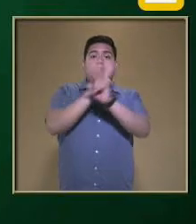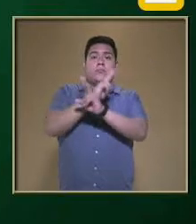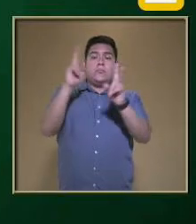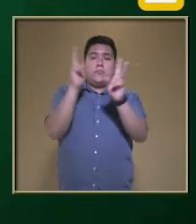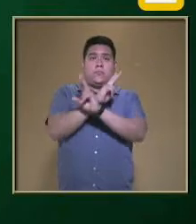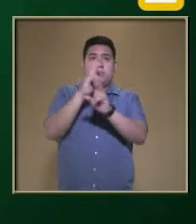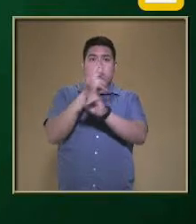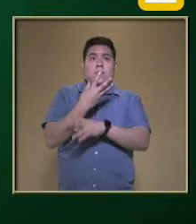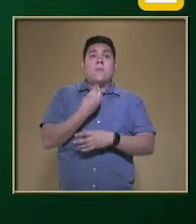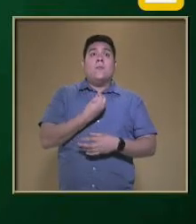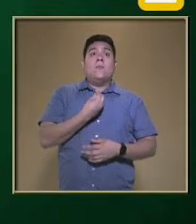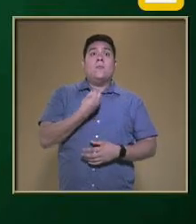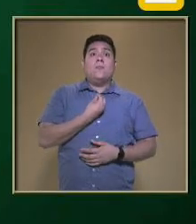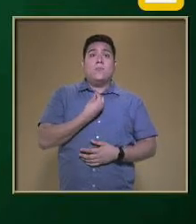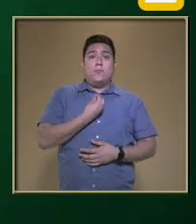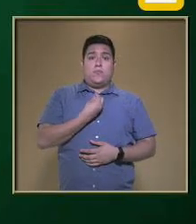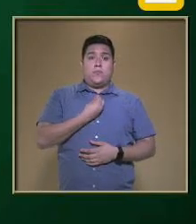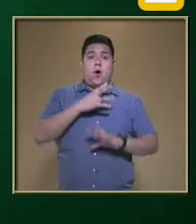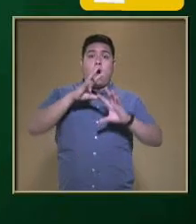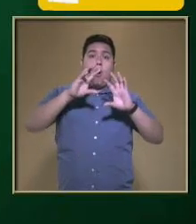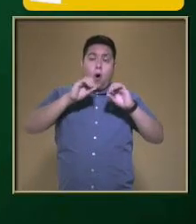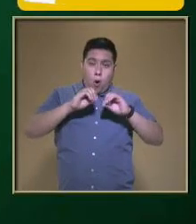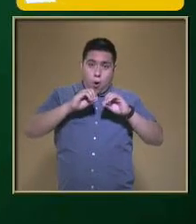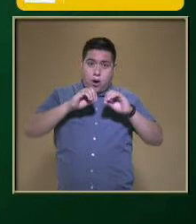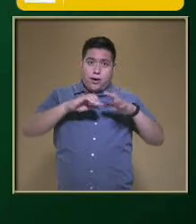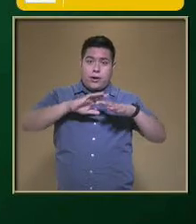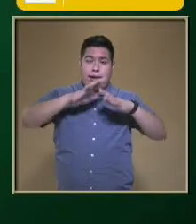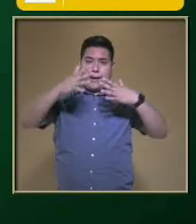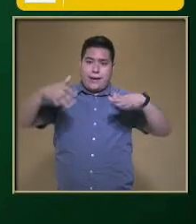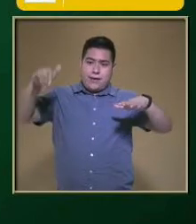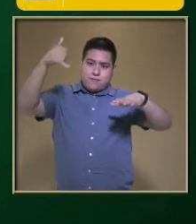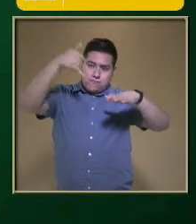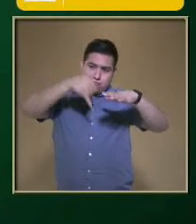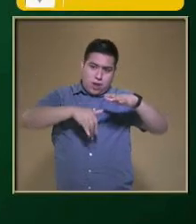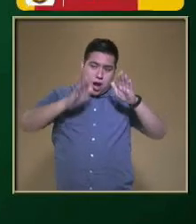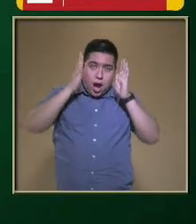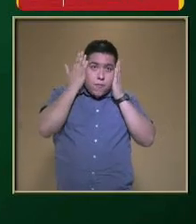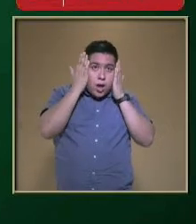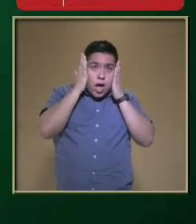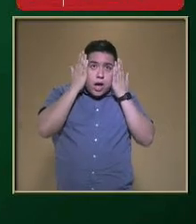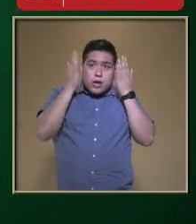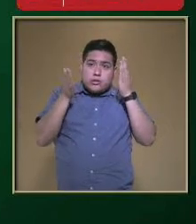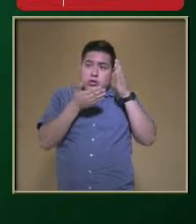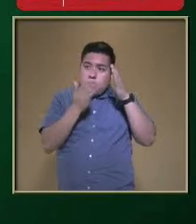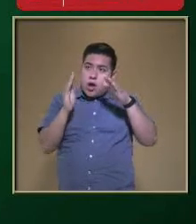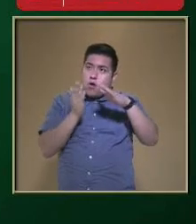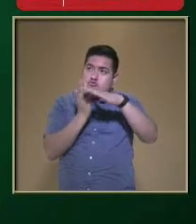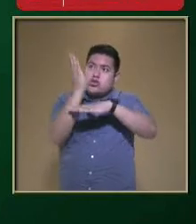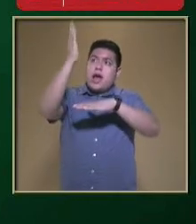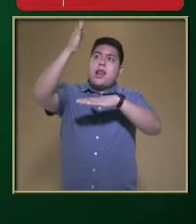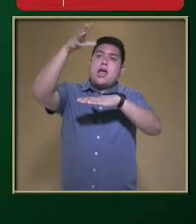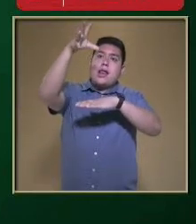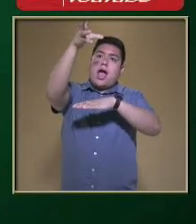comen Bajo del agua Pero son de respiración Pulmonar o aérea Pues es una adaptación Fisiológica